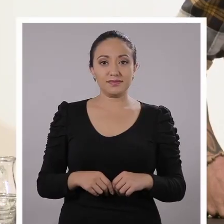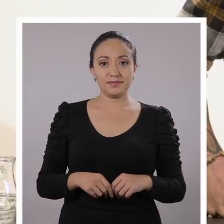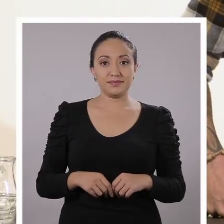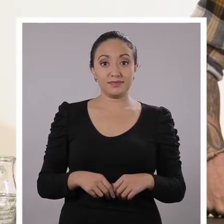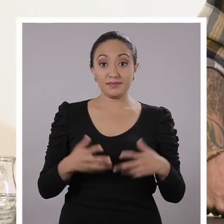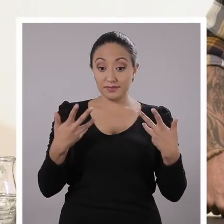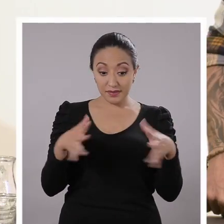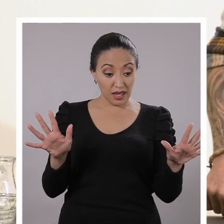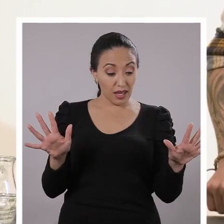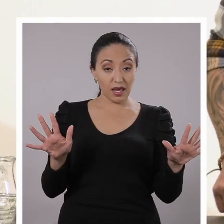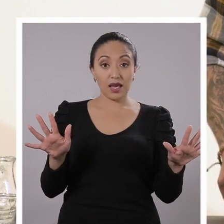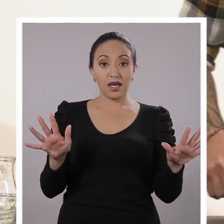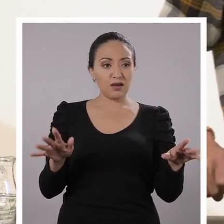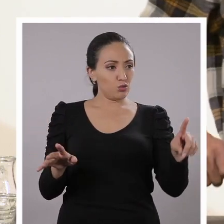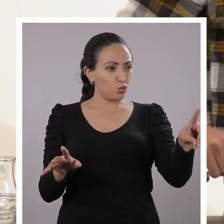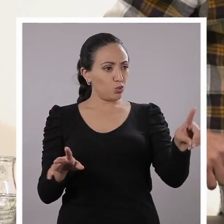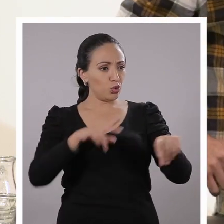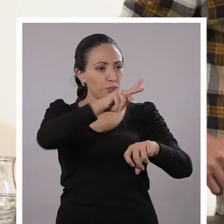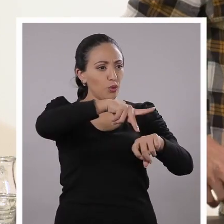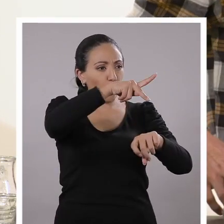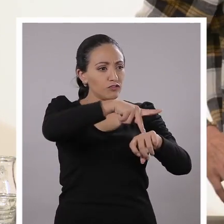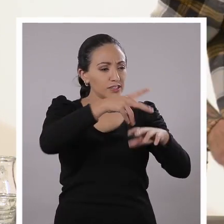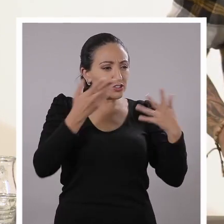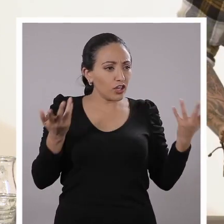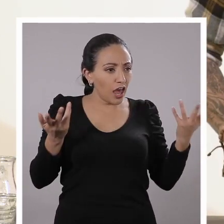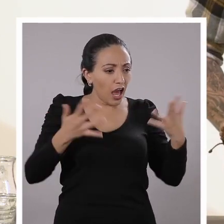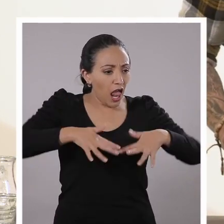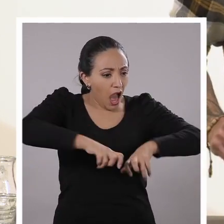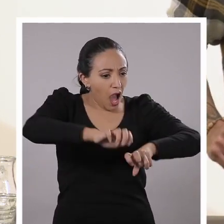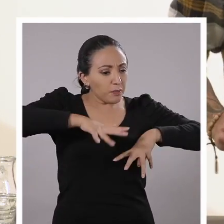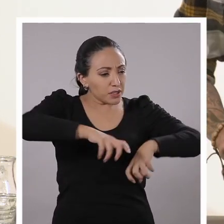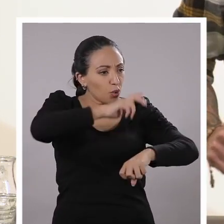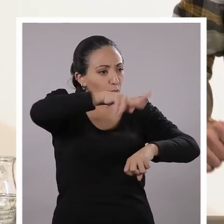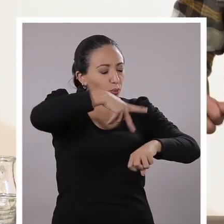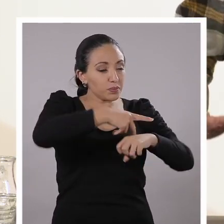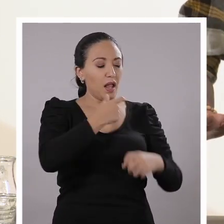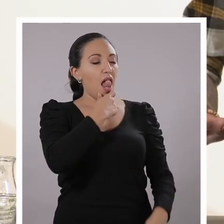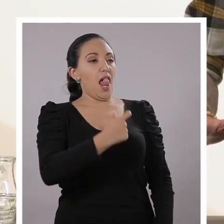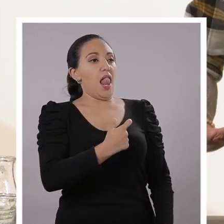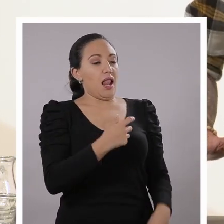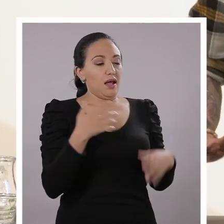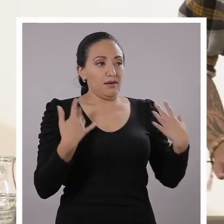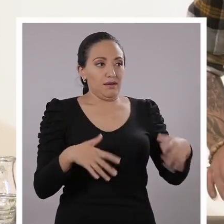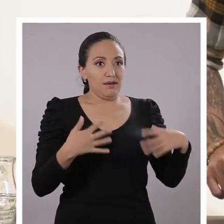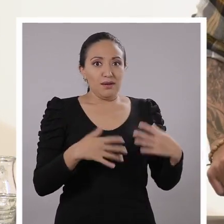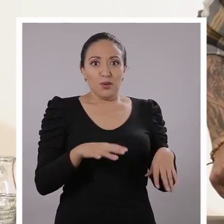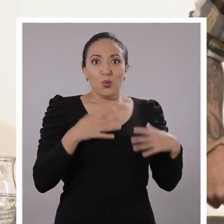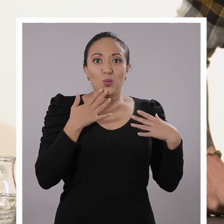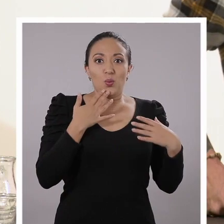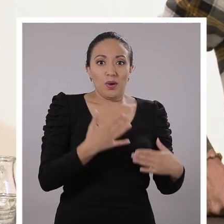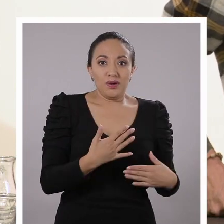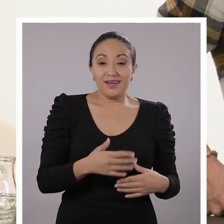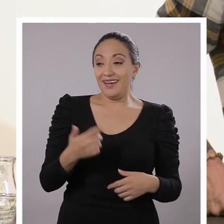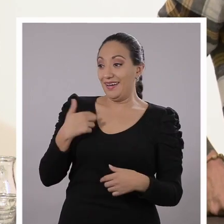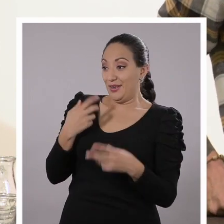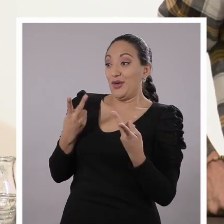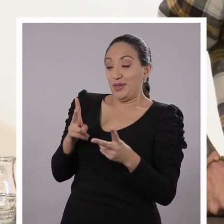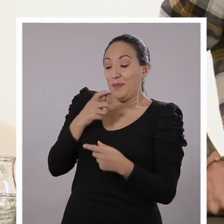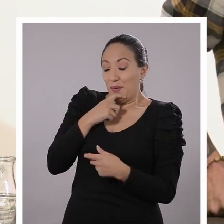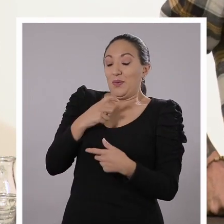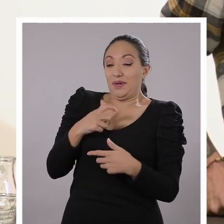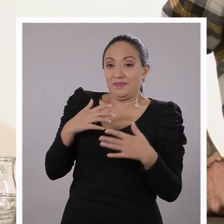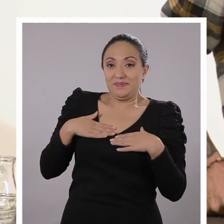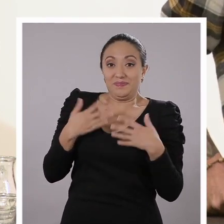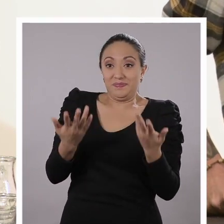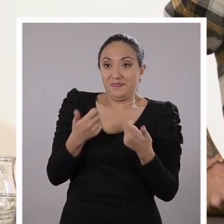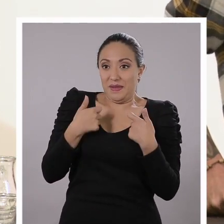Mira. Oiga, profe, usted ha sido una experta amasando. Me acabo de quedar impresionado, chicos. Yo también estoy impresionada